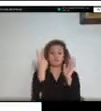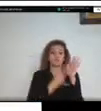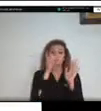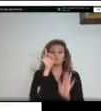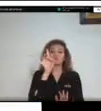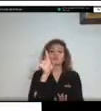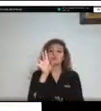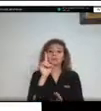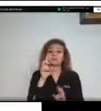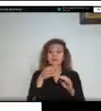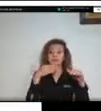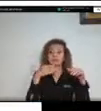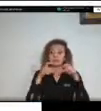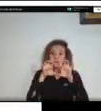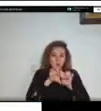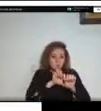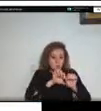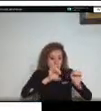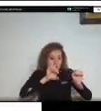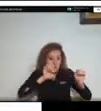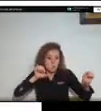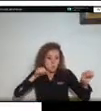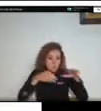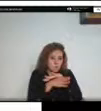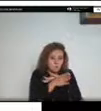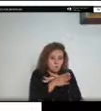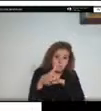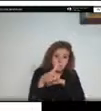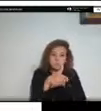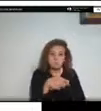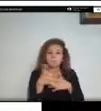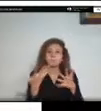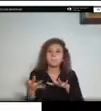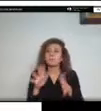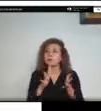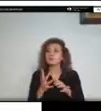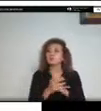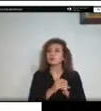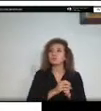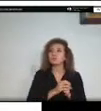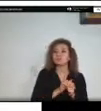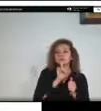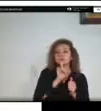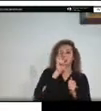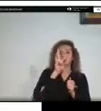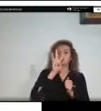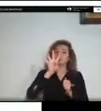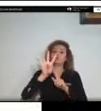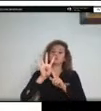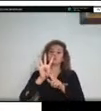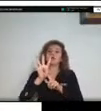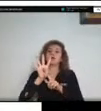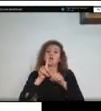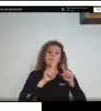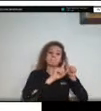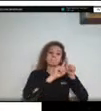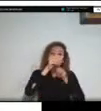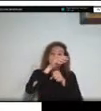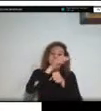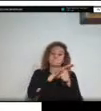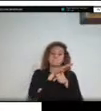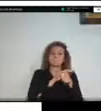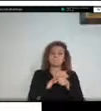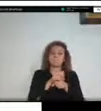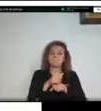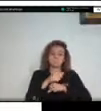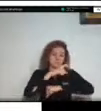en todo el país tuvimos cerca de 134 eventos con pérdida de contención aquí me permito hacerles la